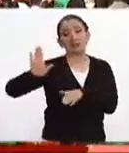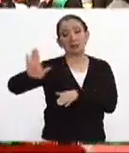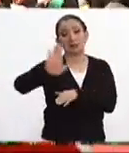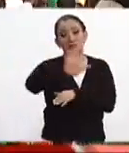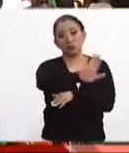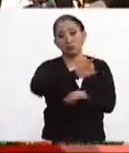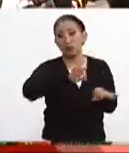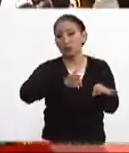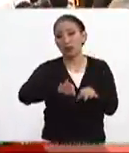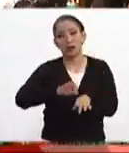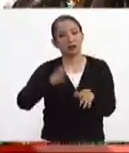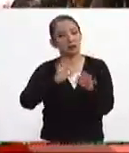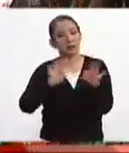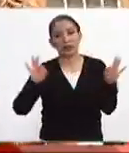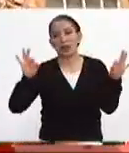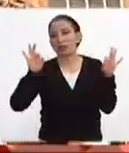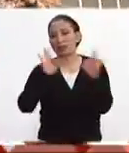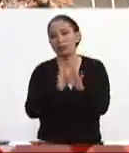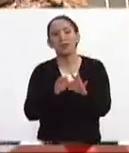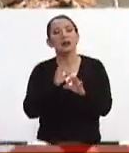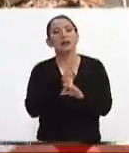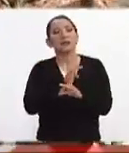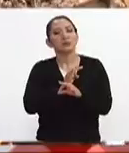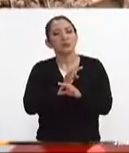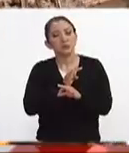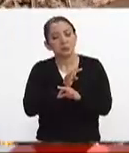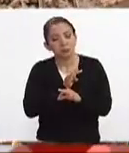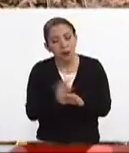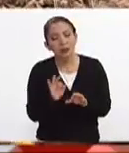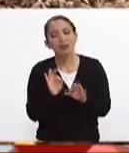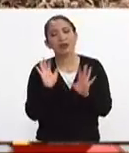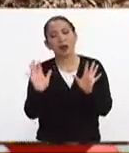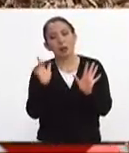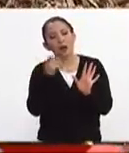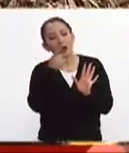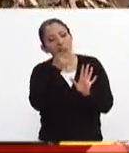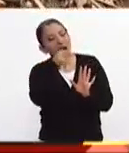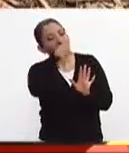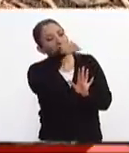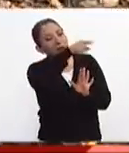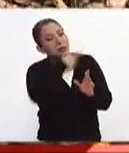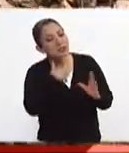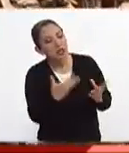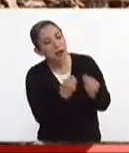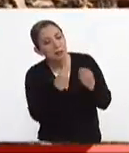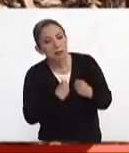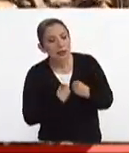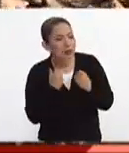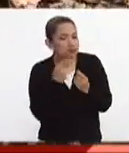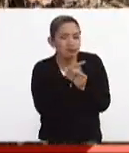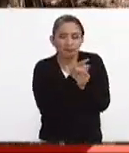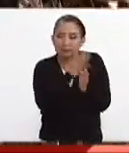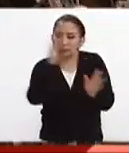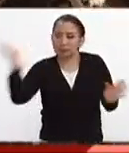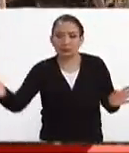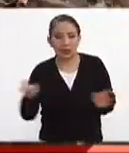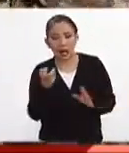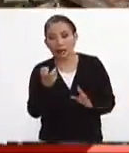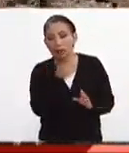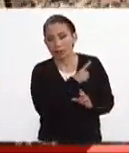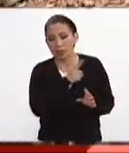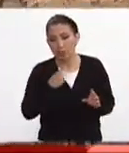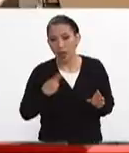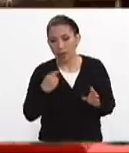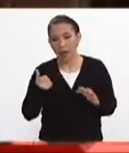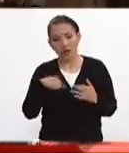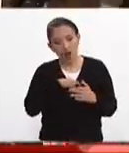en su trabajo eso es lo importante poder dar cuenta de la gente que es rescatada con vida en fin ese debe